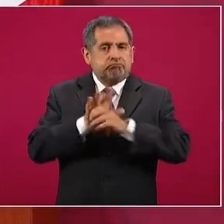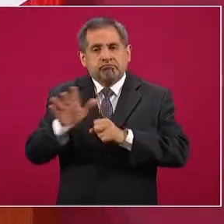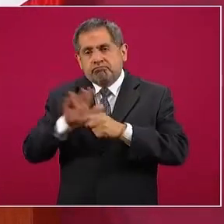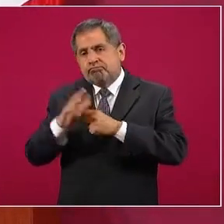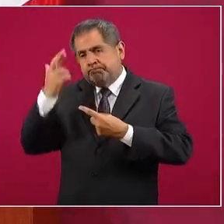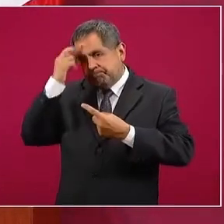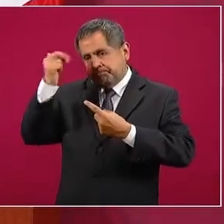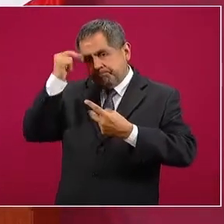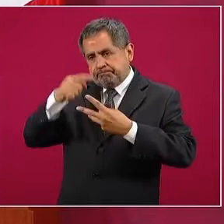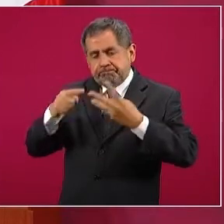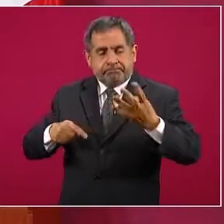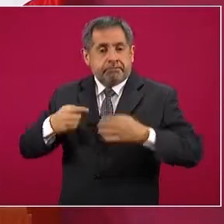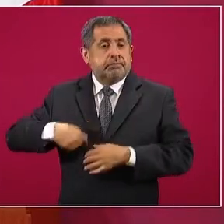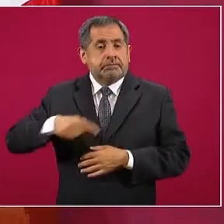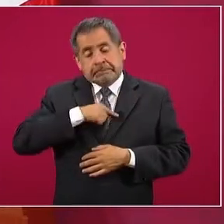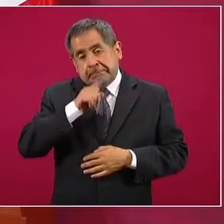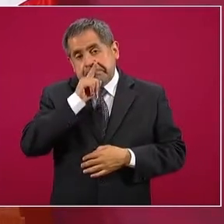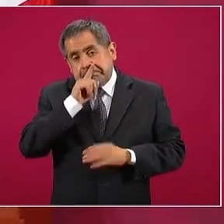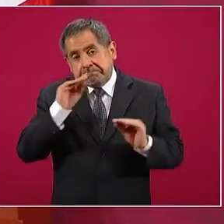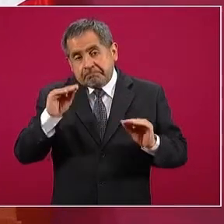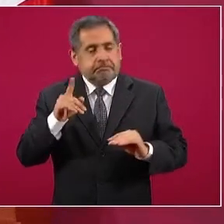no quedarnos callados.